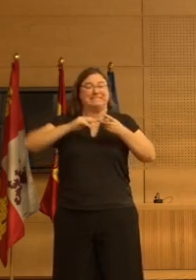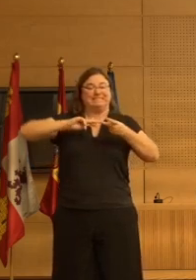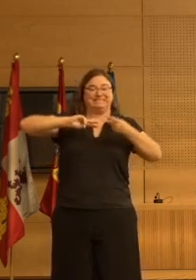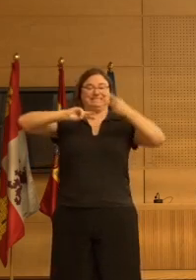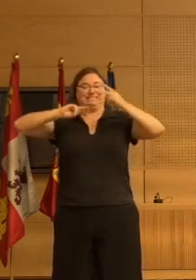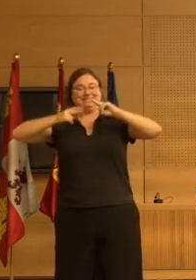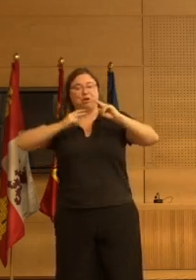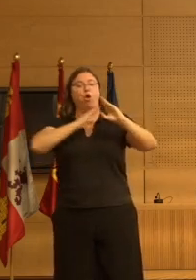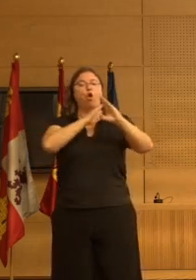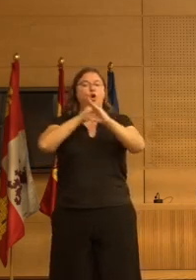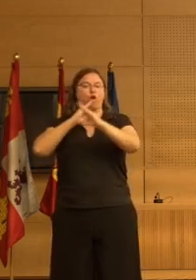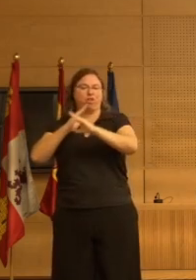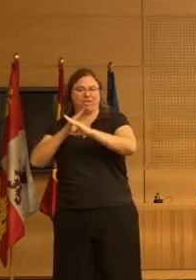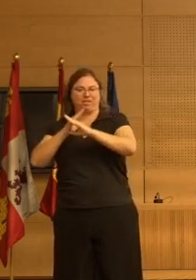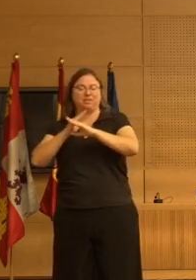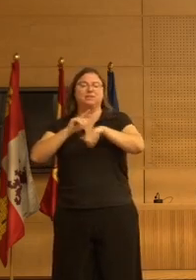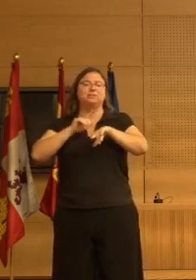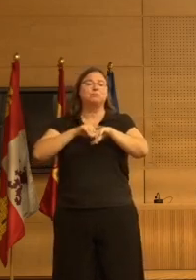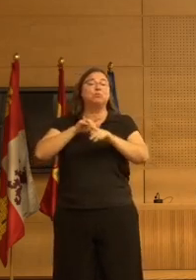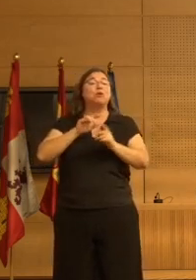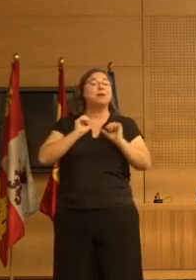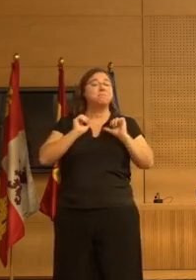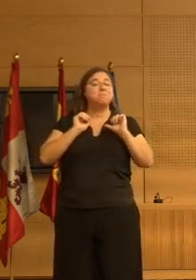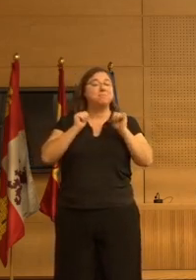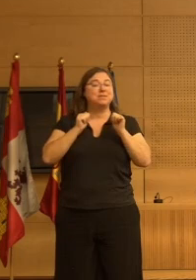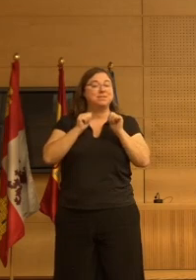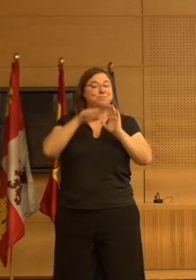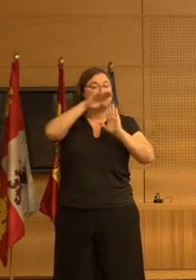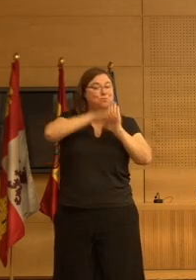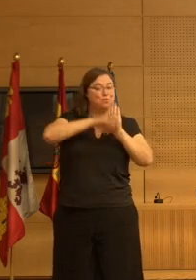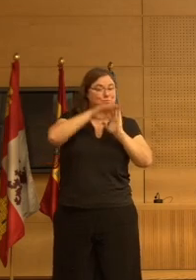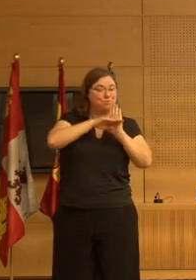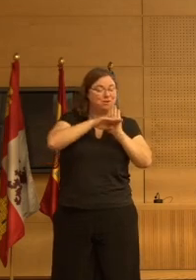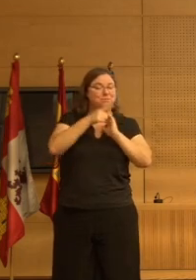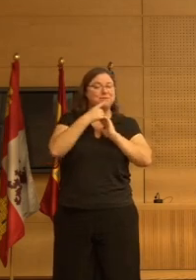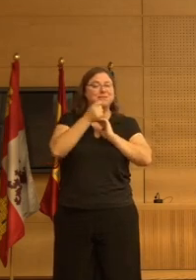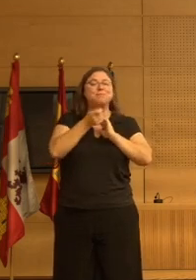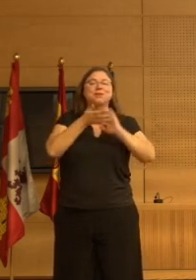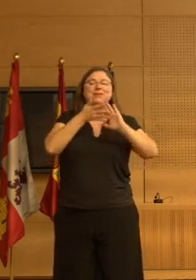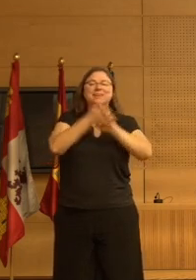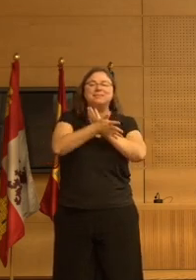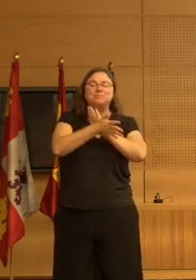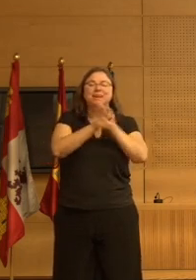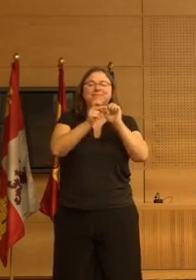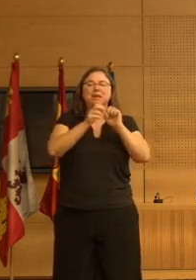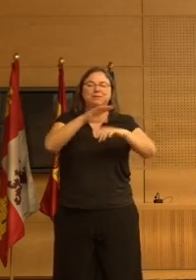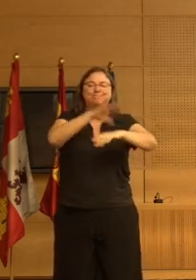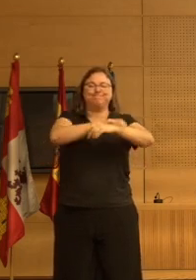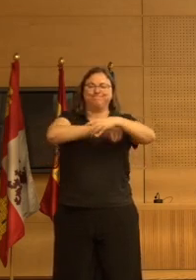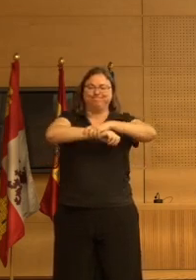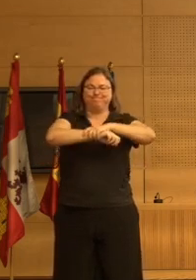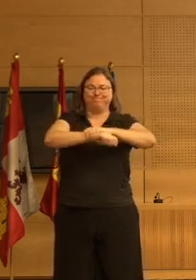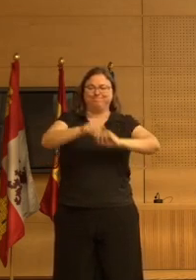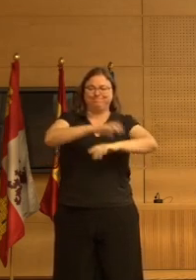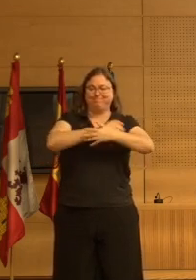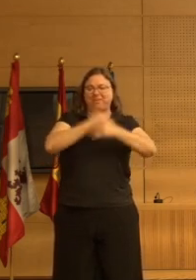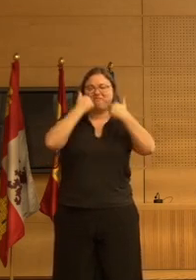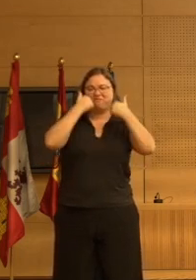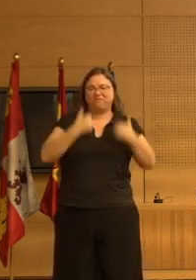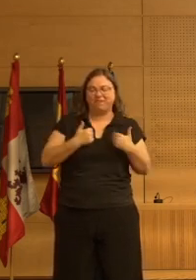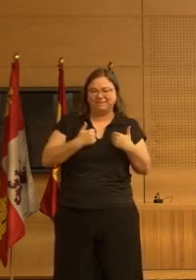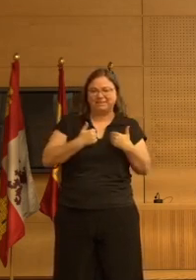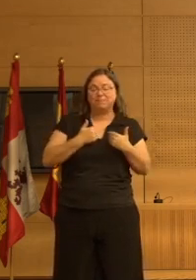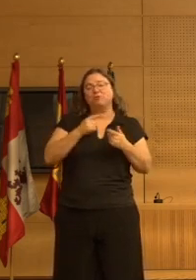de las presentaciones. Inicialmente estaba previsto que les habláramos de las sujeciones físicas, la evolución natural en este